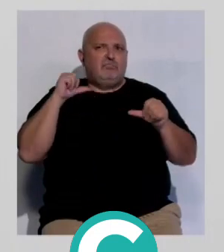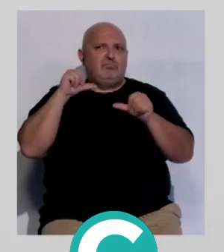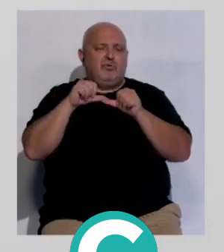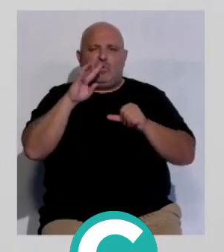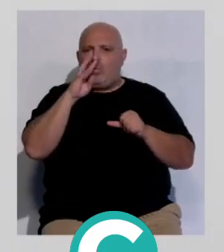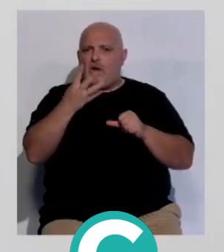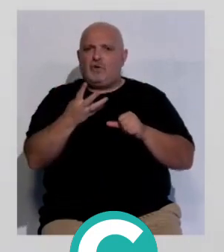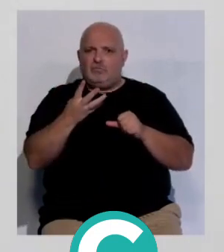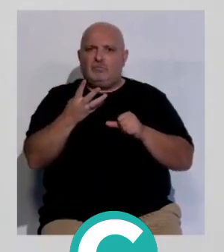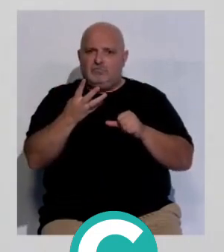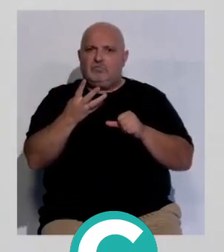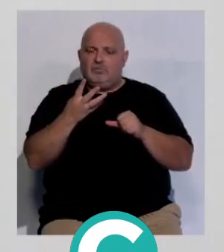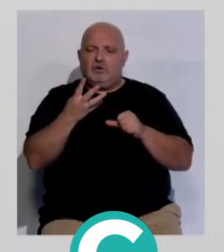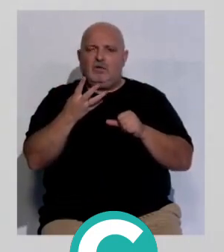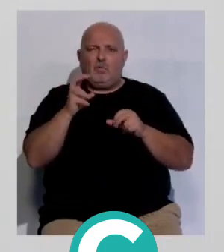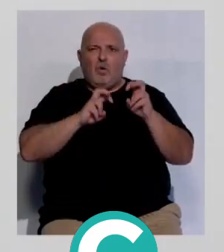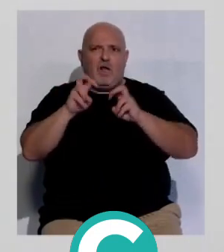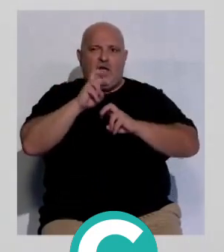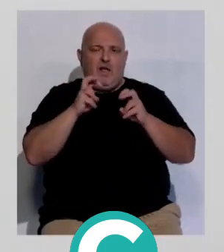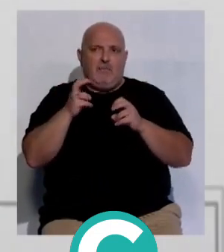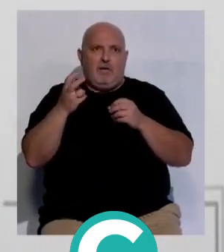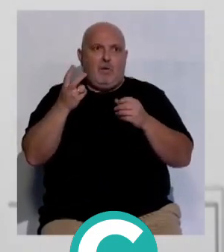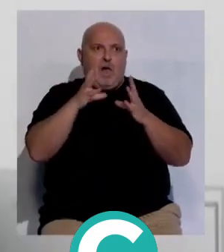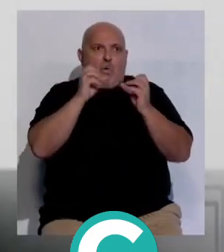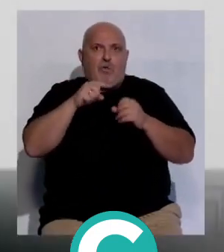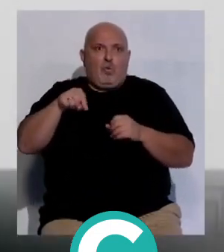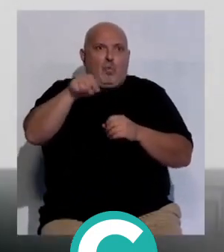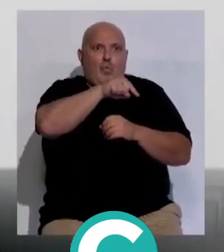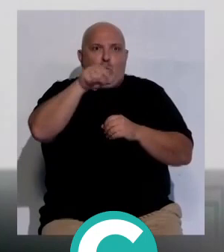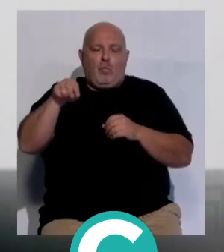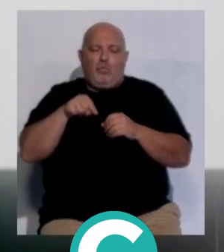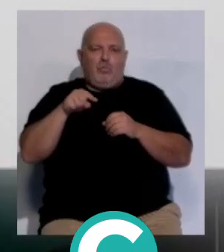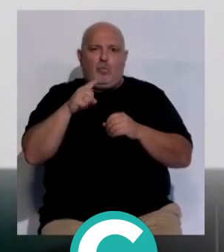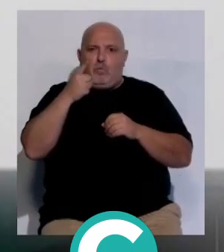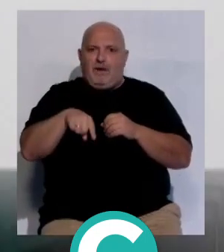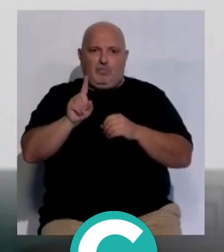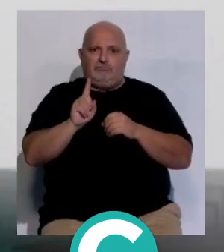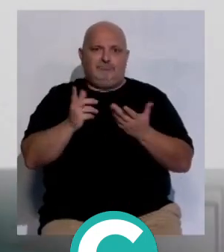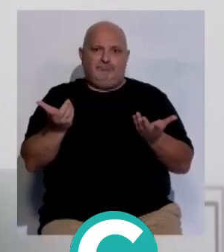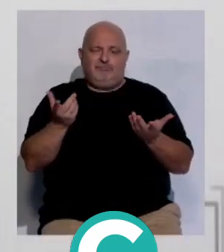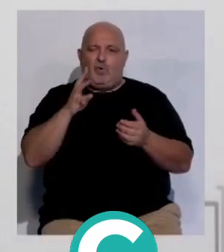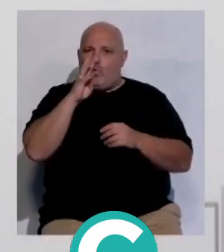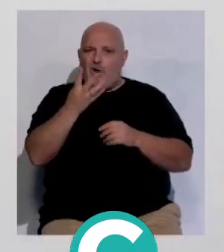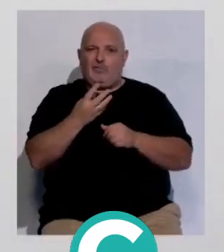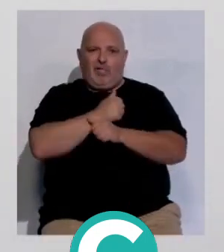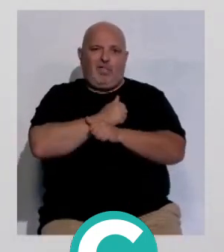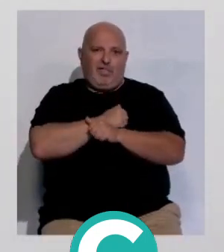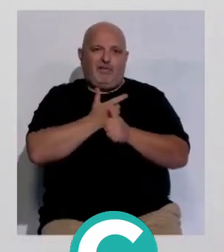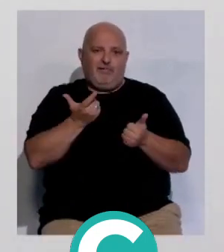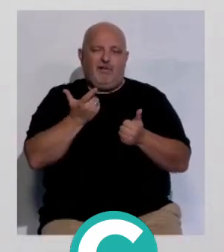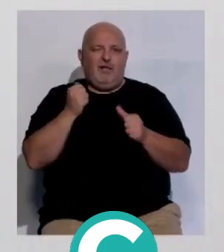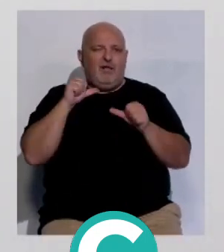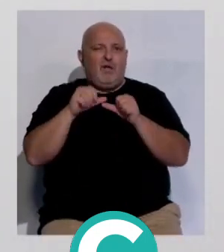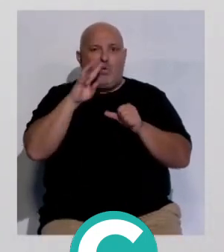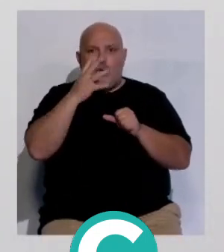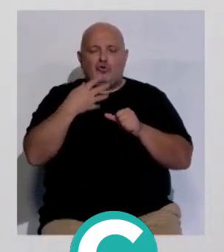cuatro años tratando de alinear todos los astros no desde hace un mes sino desde hace cuatro años o por lo menos desde